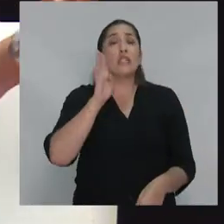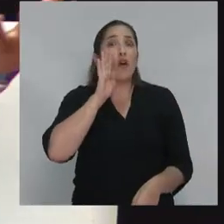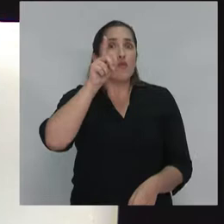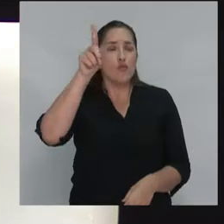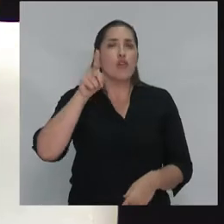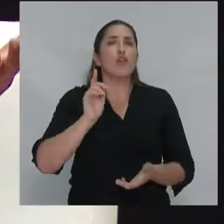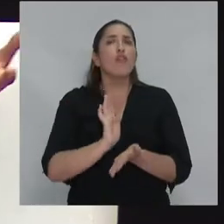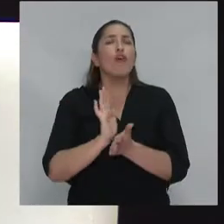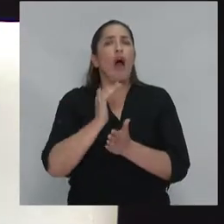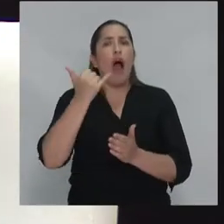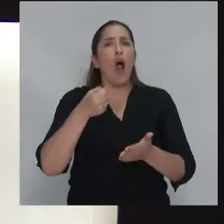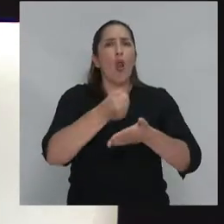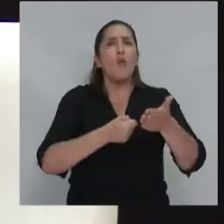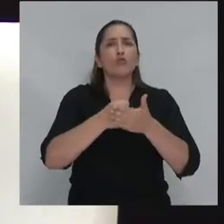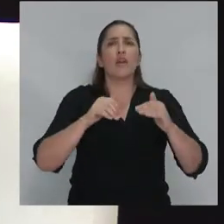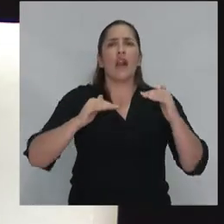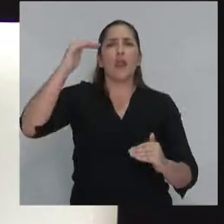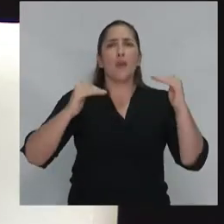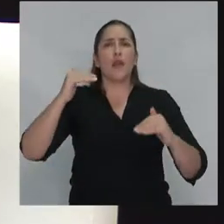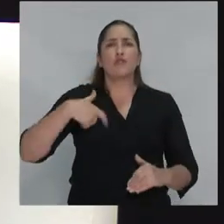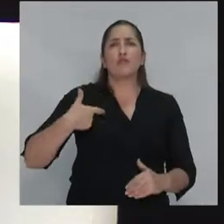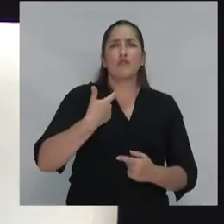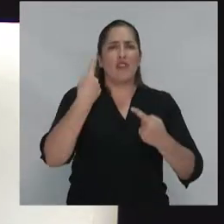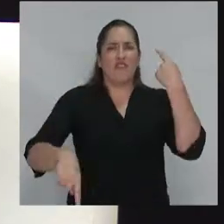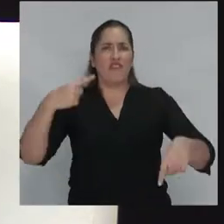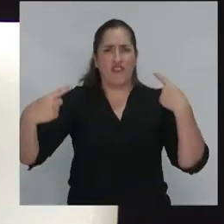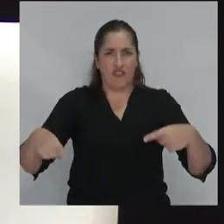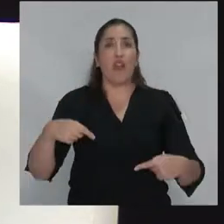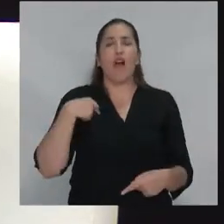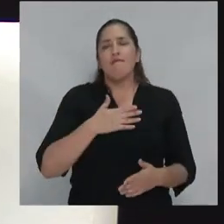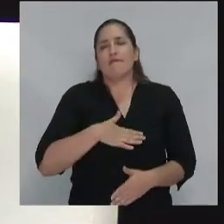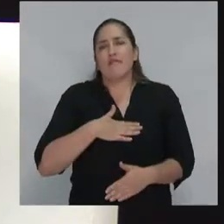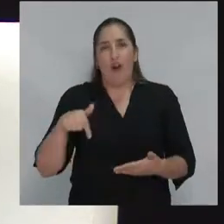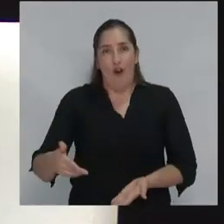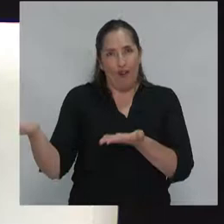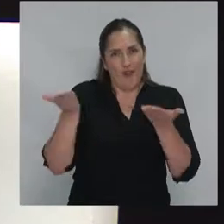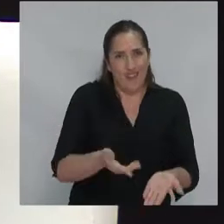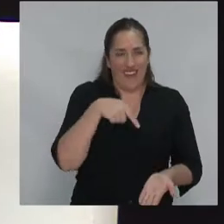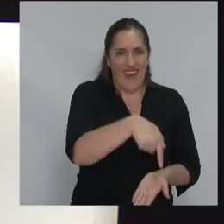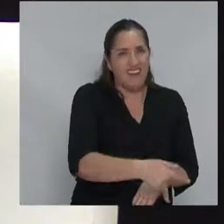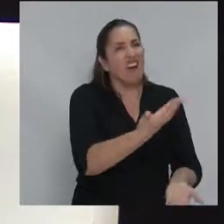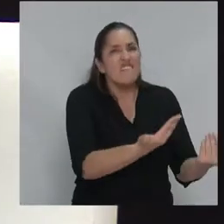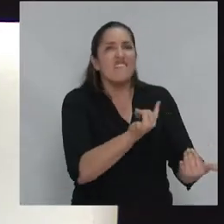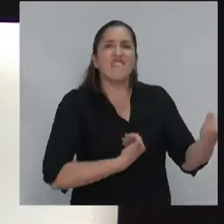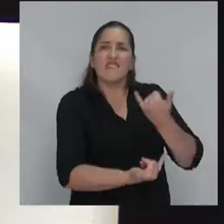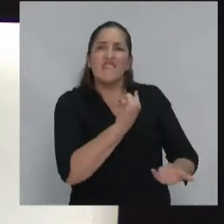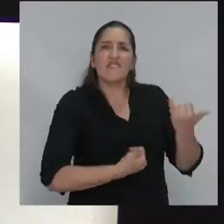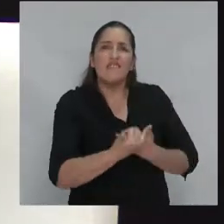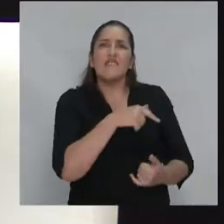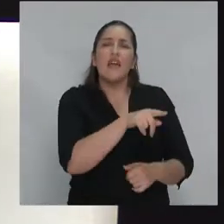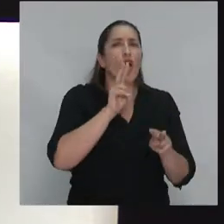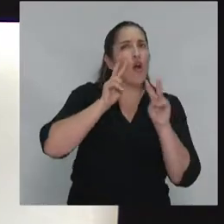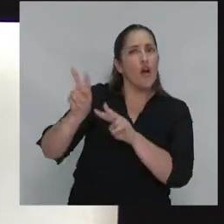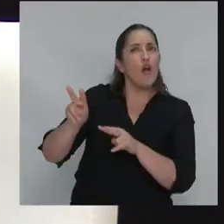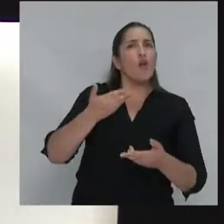no es algo monolítico y cerrado. Estamos muy contentos de tener hoy aquí a Larry para que nos cuente cómo están viendo el